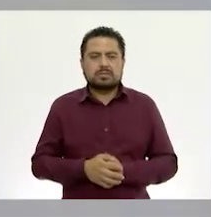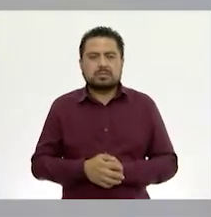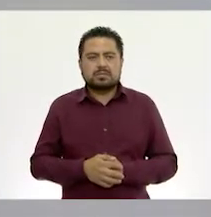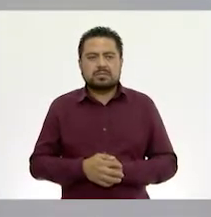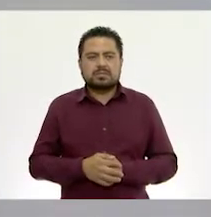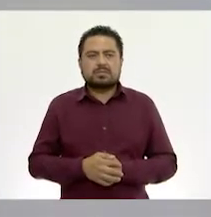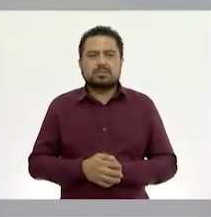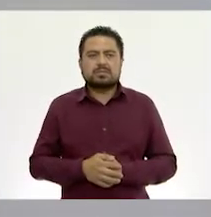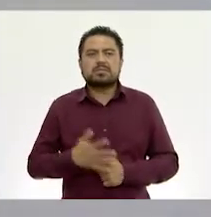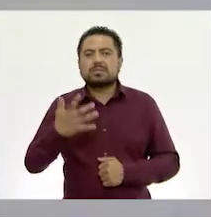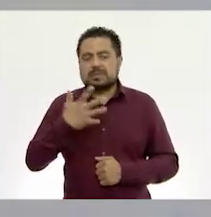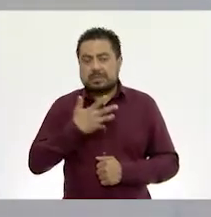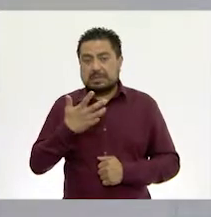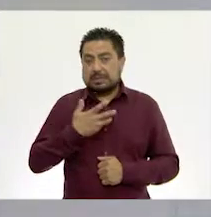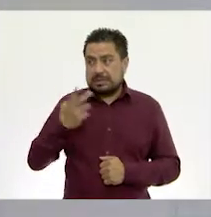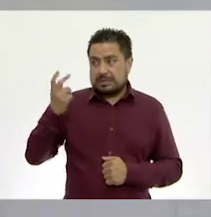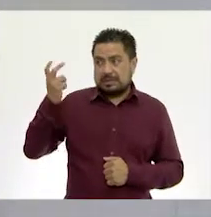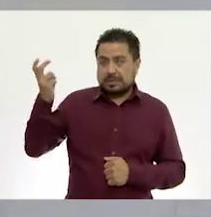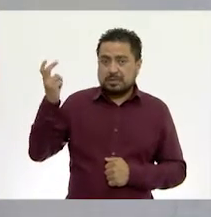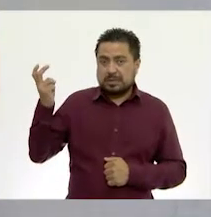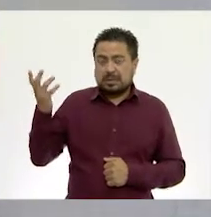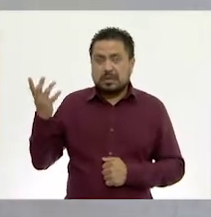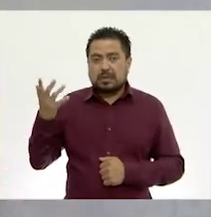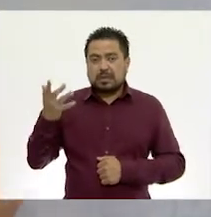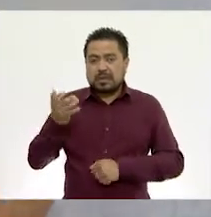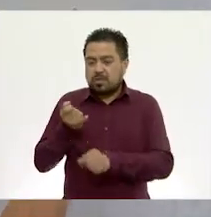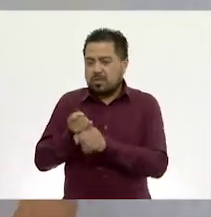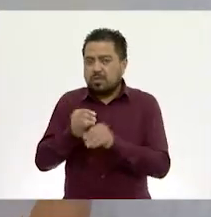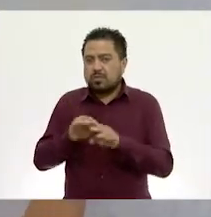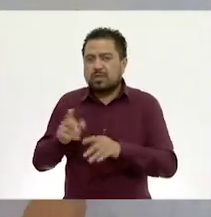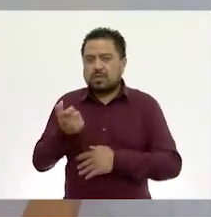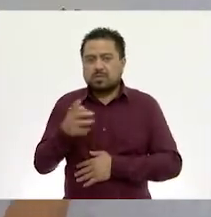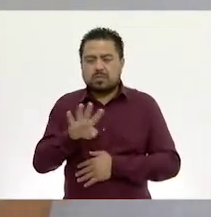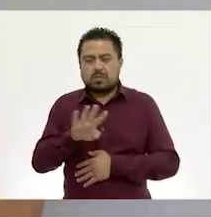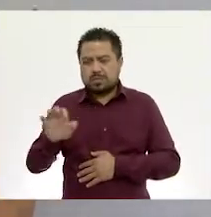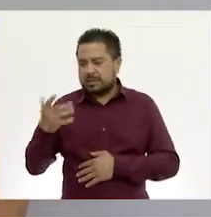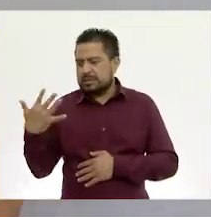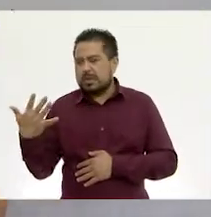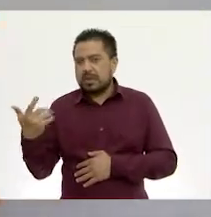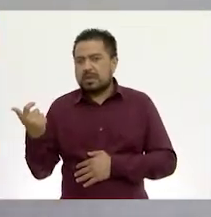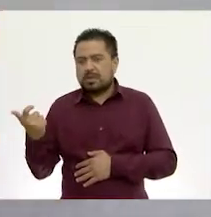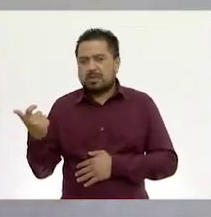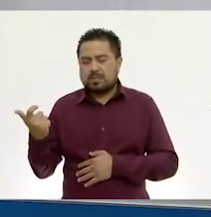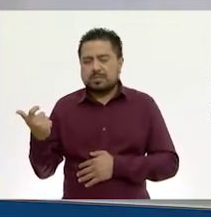Tenemos ese dato que es de 405 pesos.